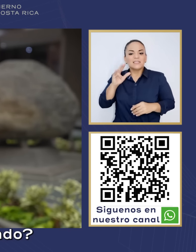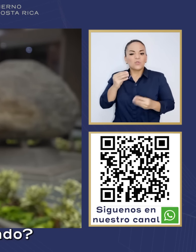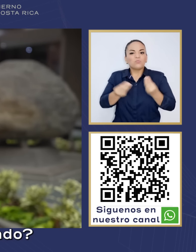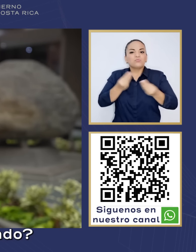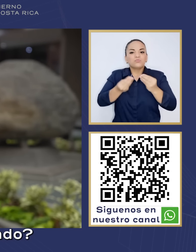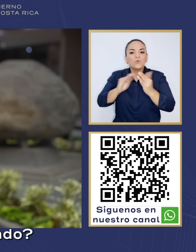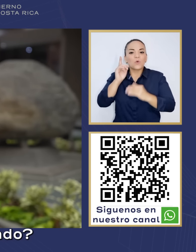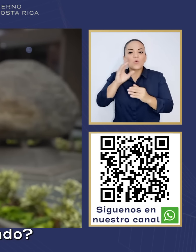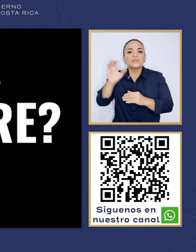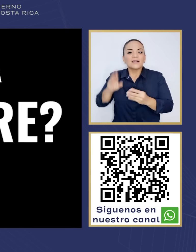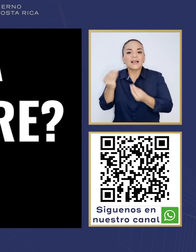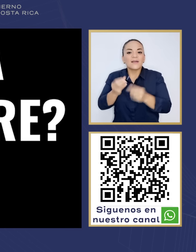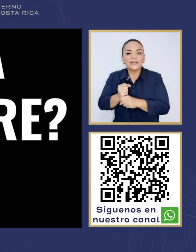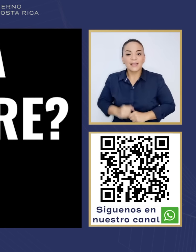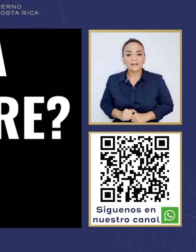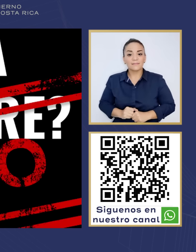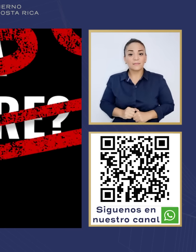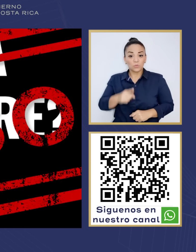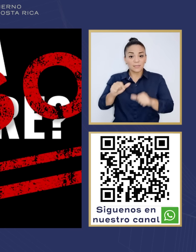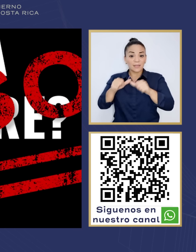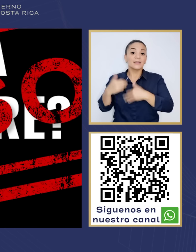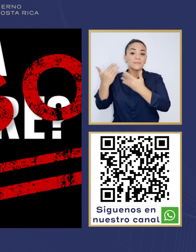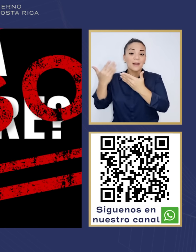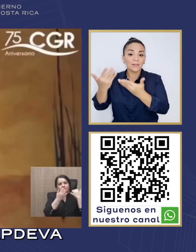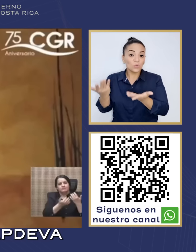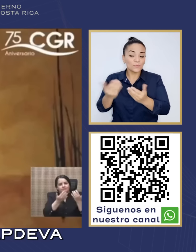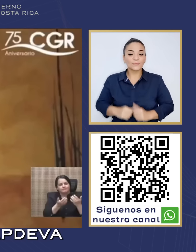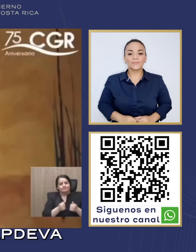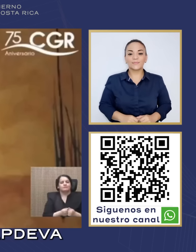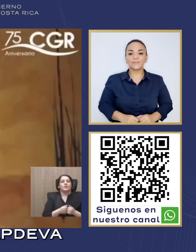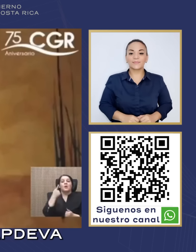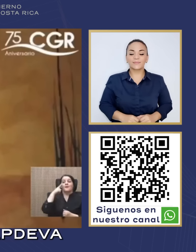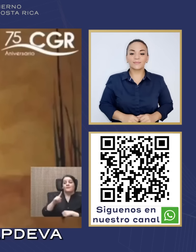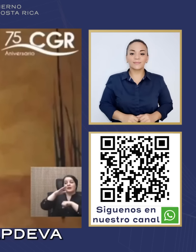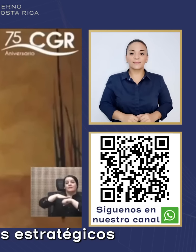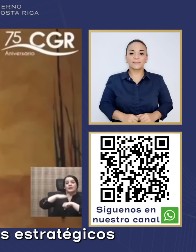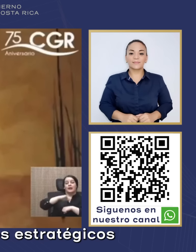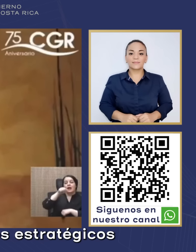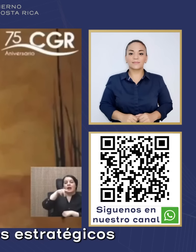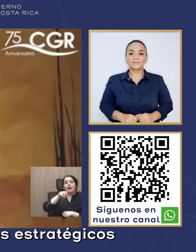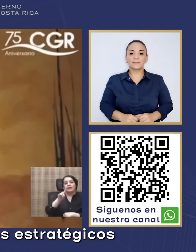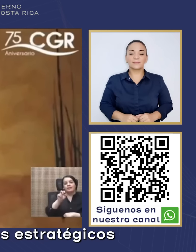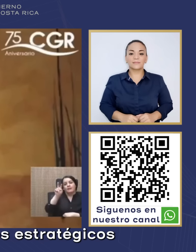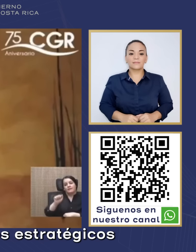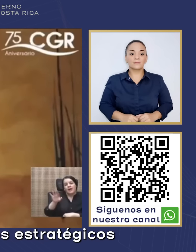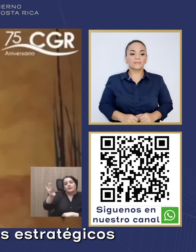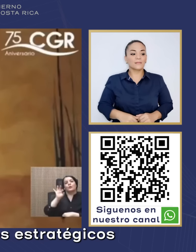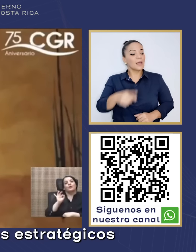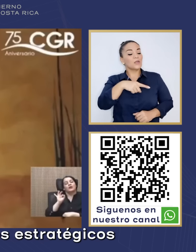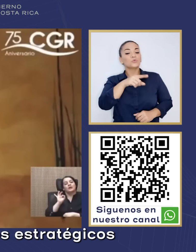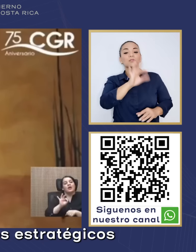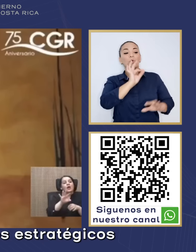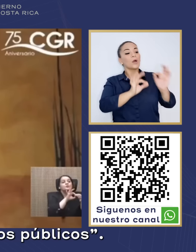Seguir esperando para permitir a Javdeva escoger a dedo a los